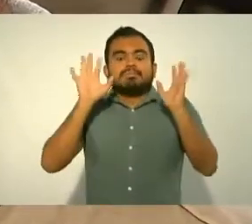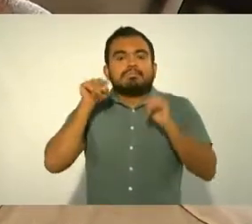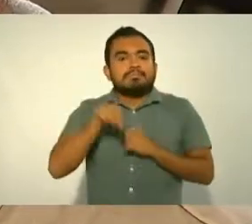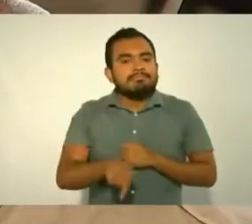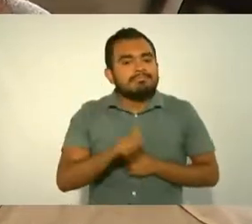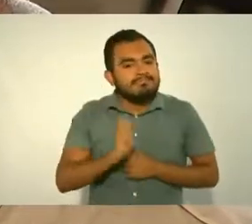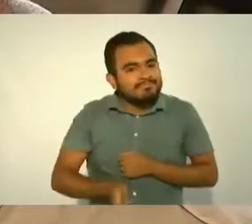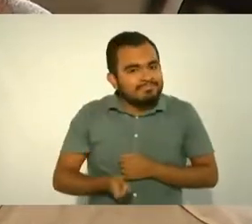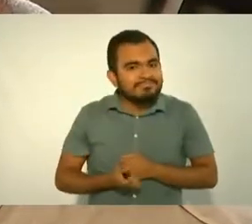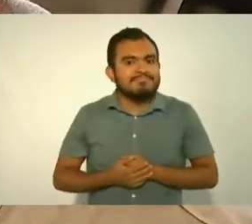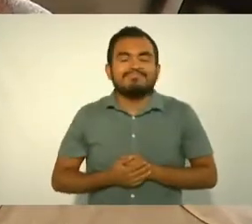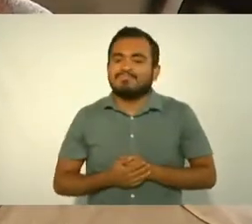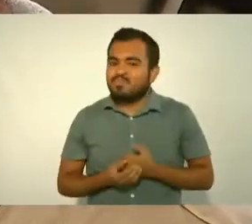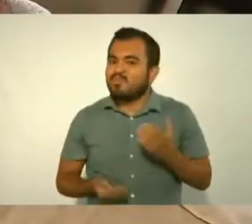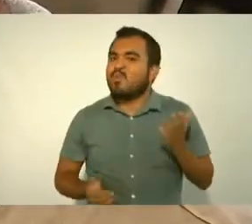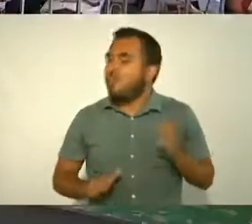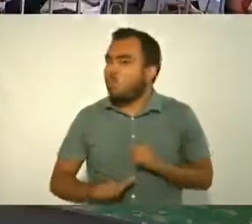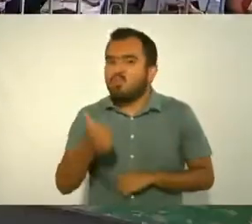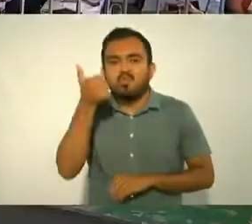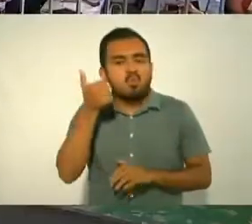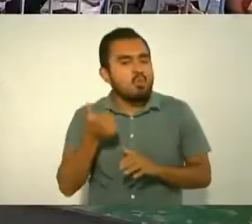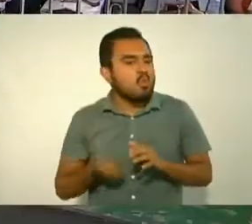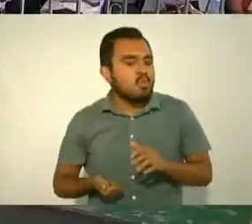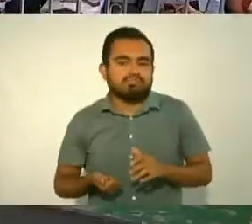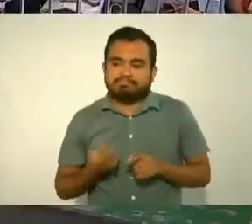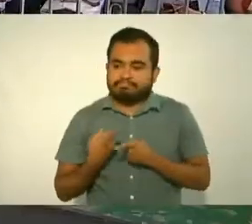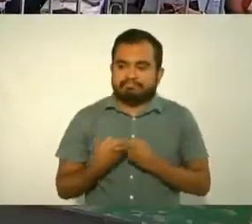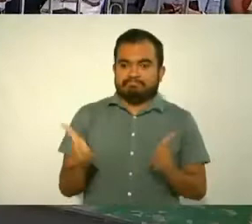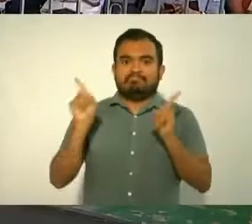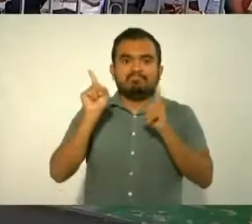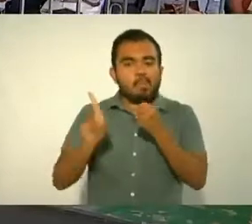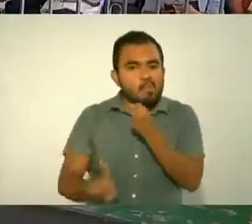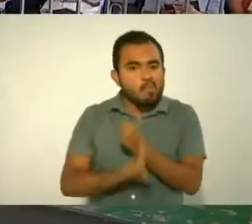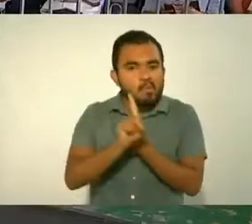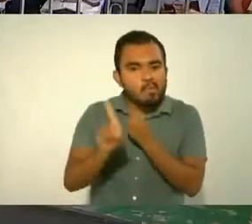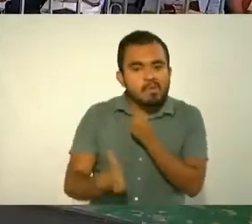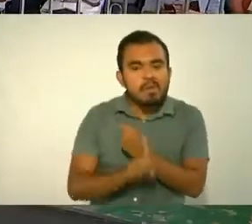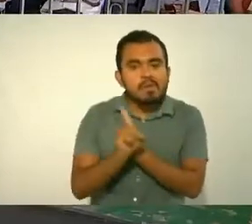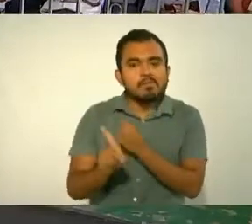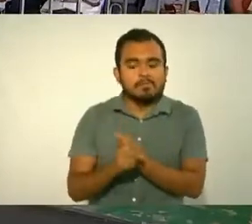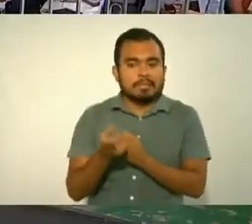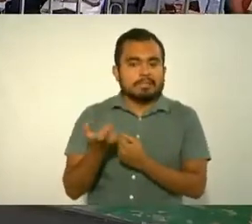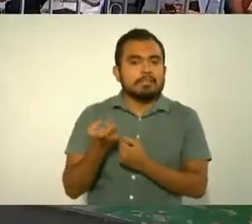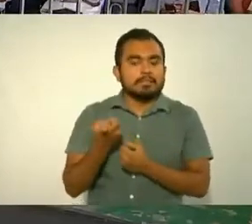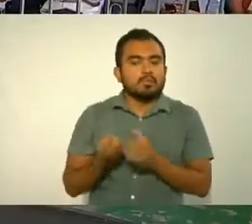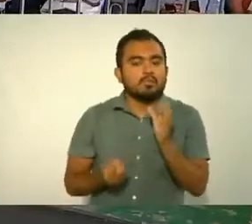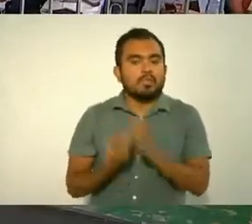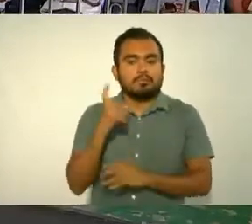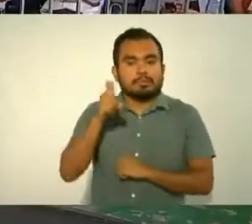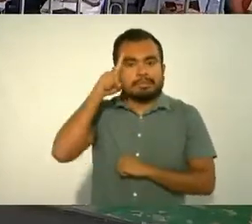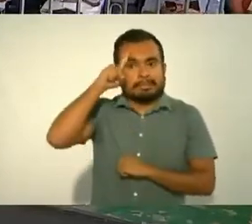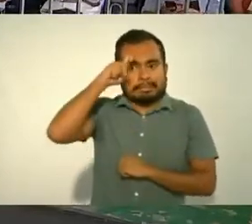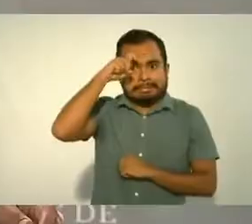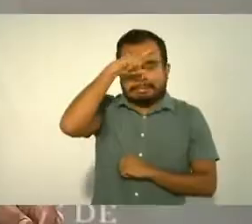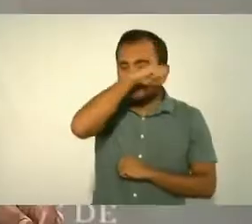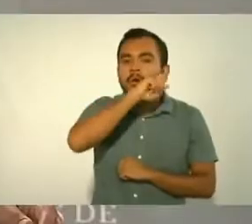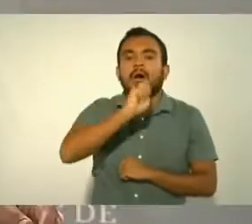problema, este nuevo desafío que es la inflación